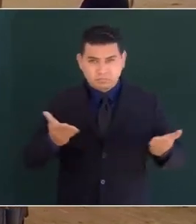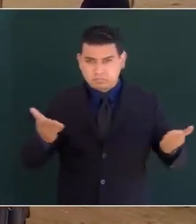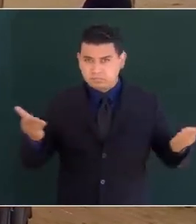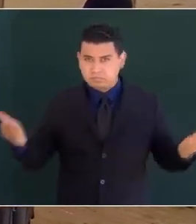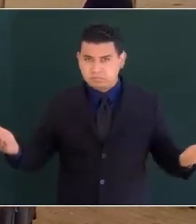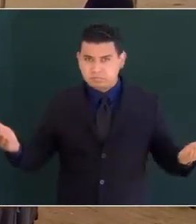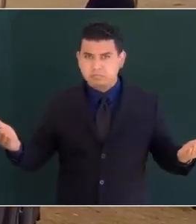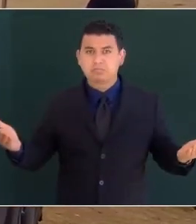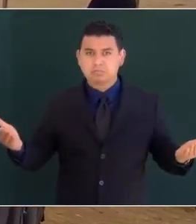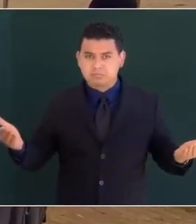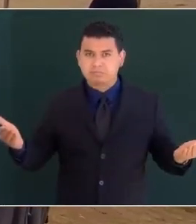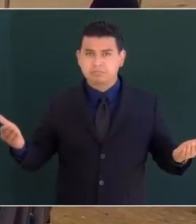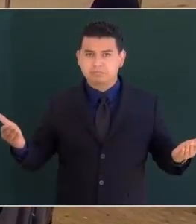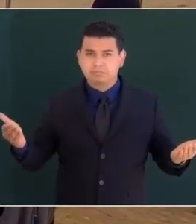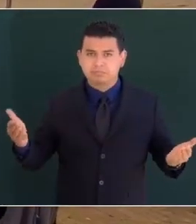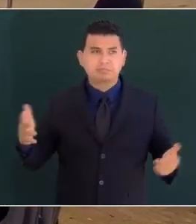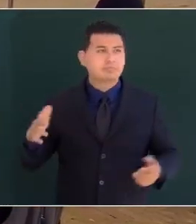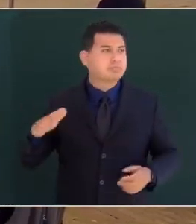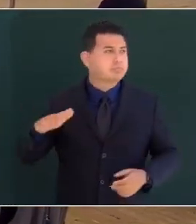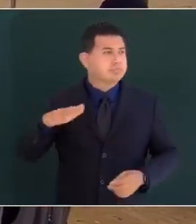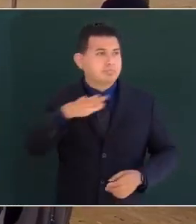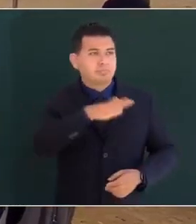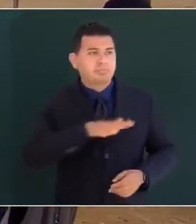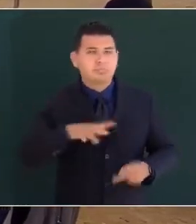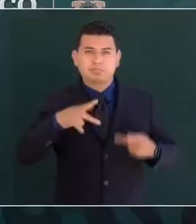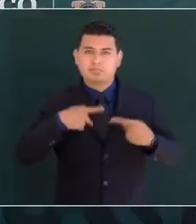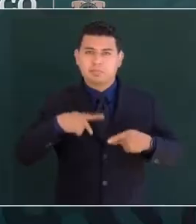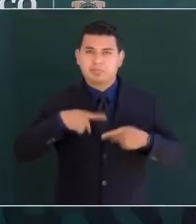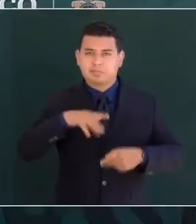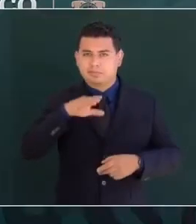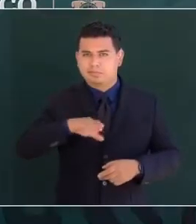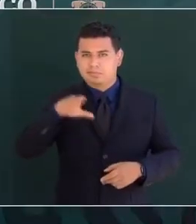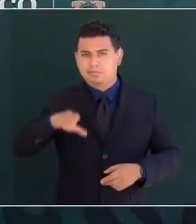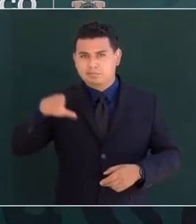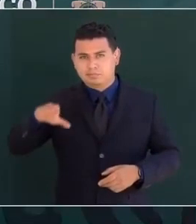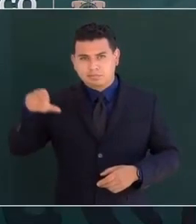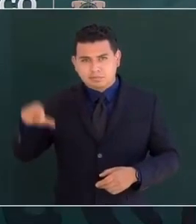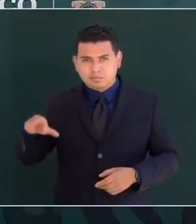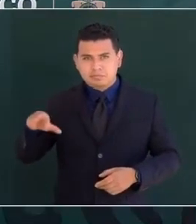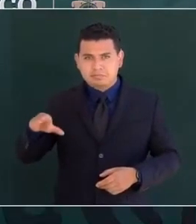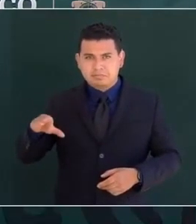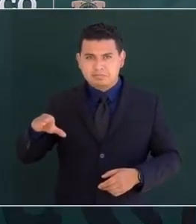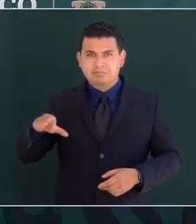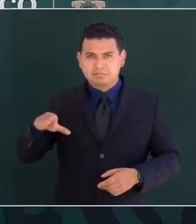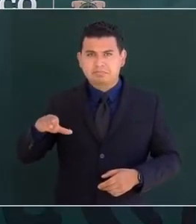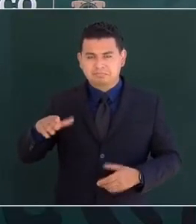pueblo de Cuilapan de Guerrero Oaxaca